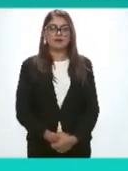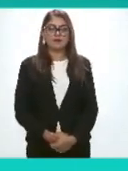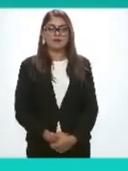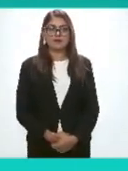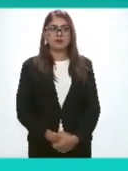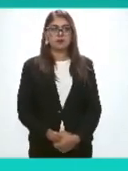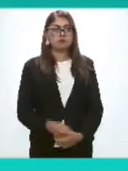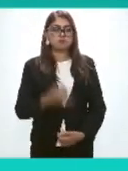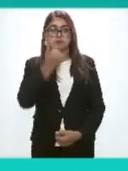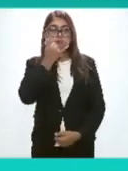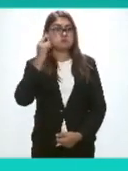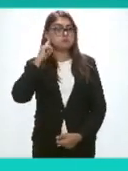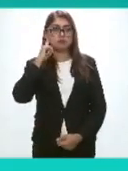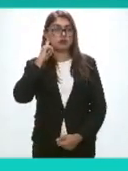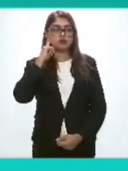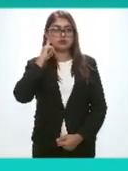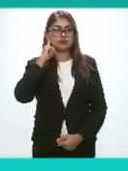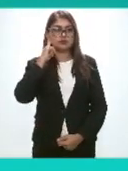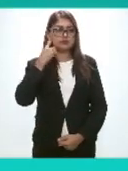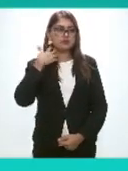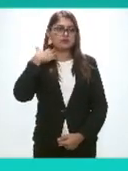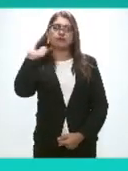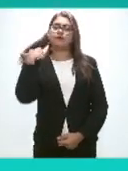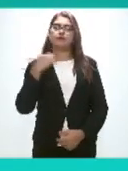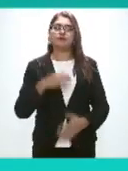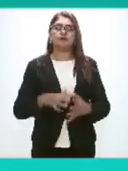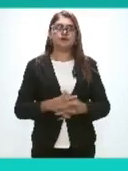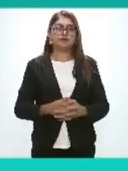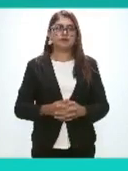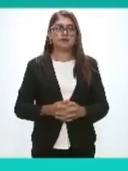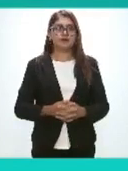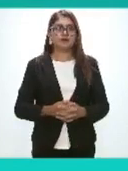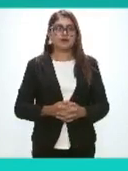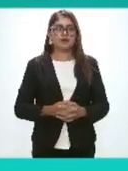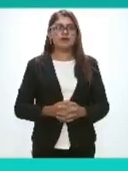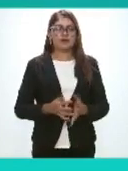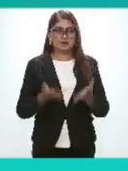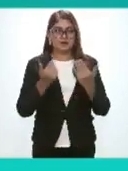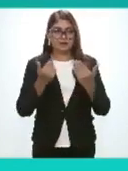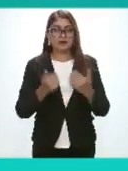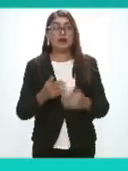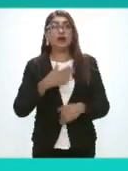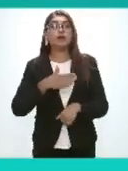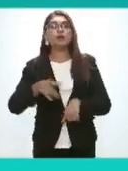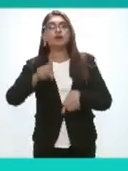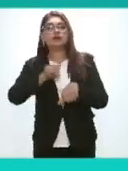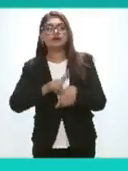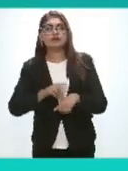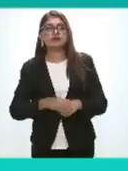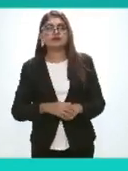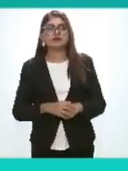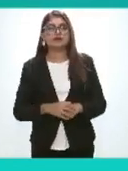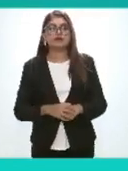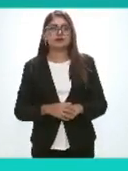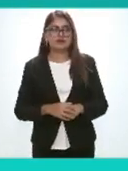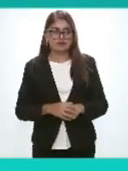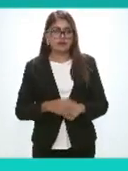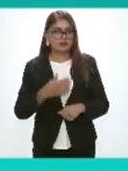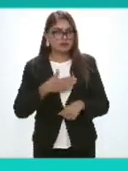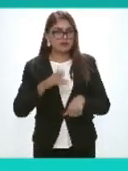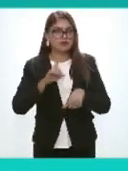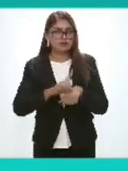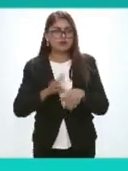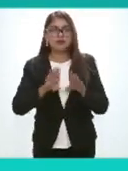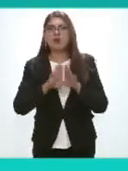no se escucha tiene orden adelante sí buenos días sí buenos